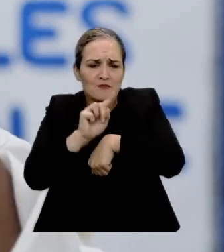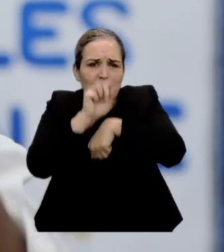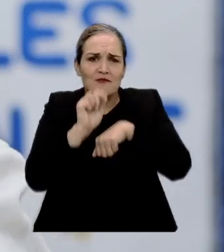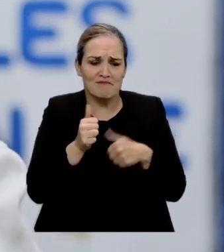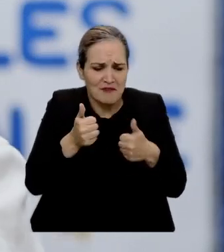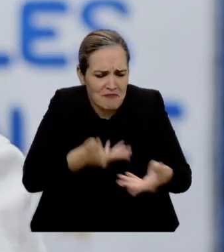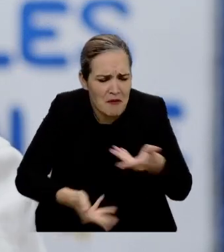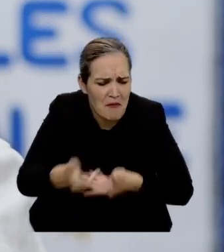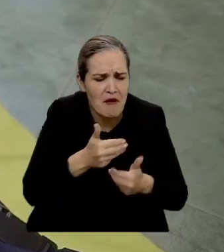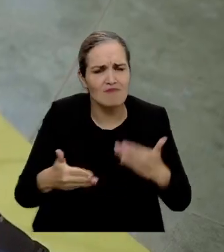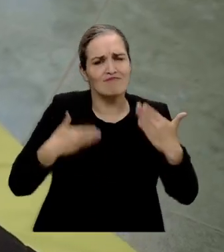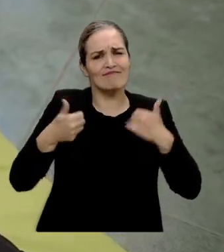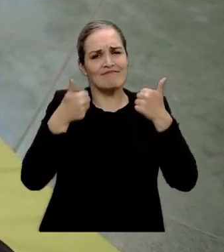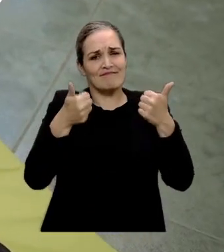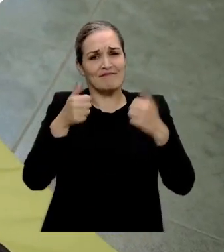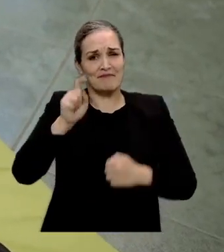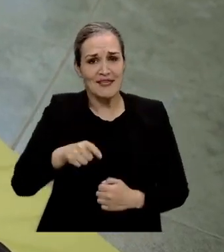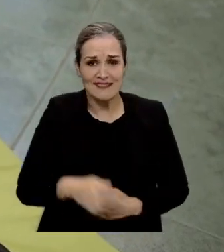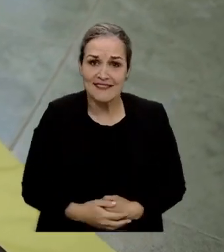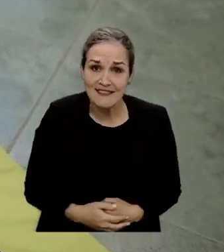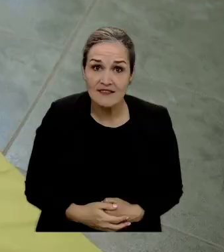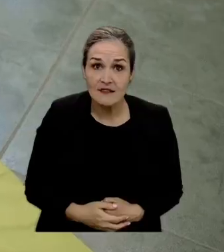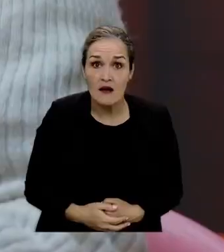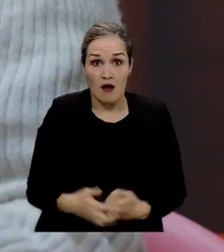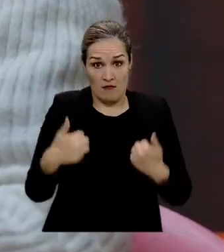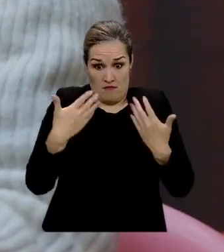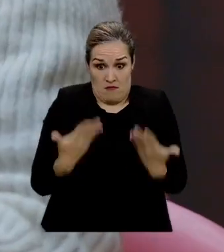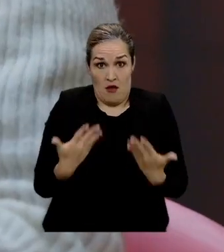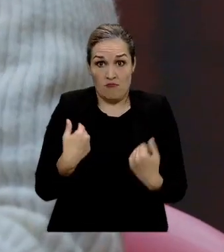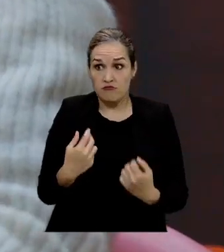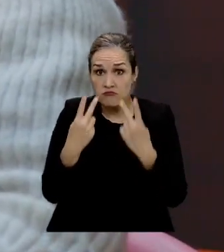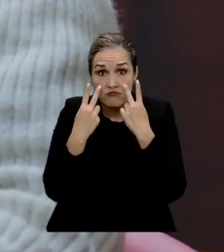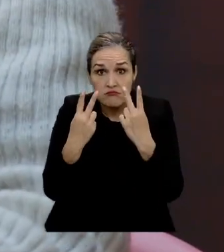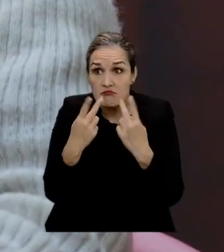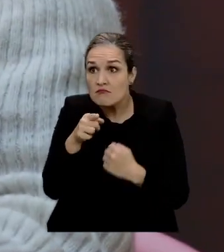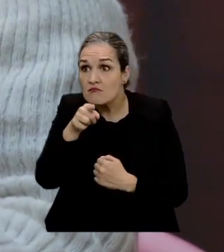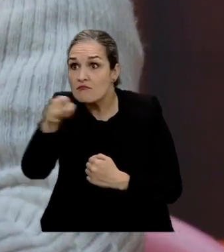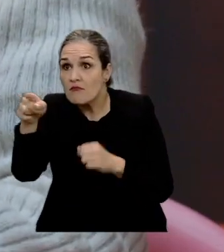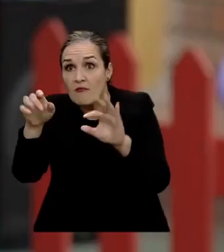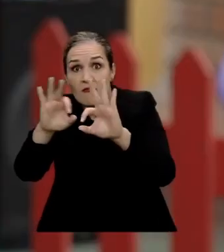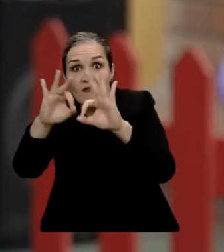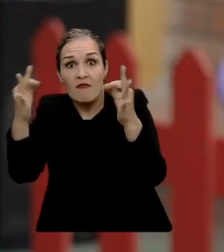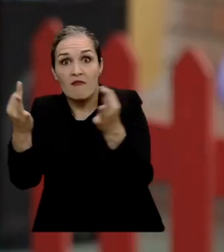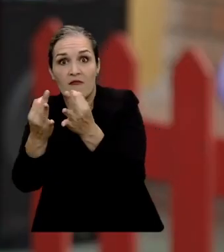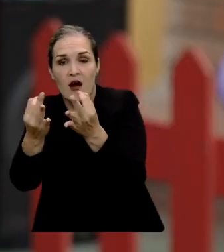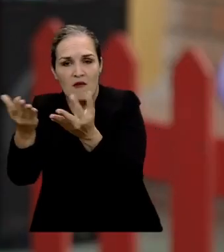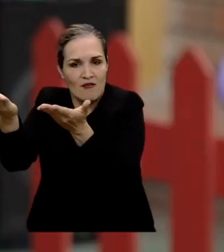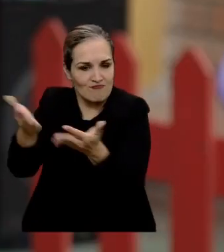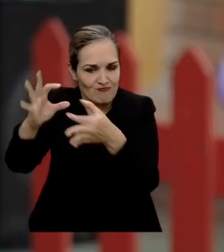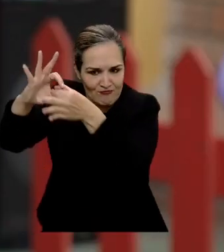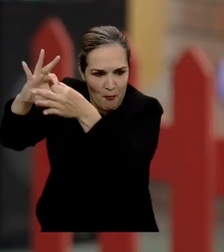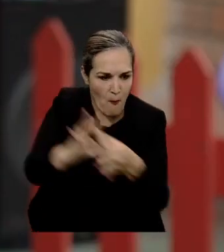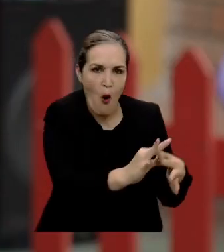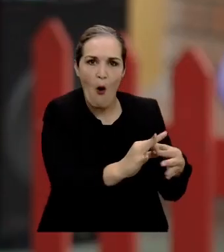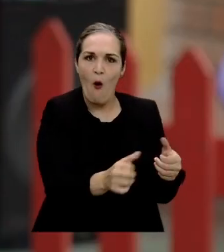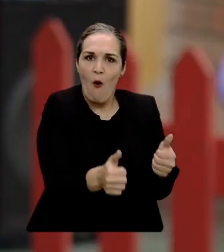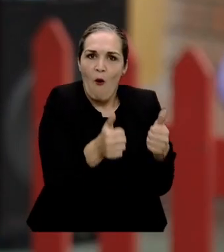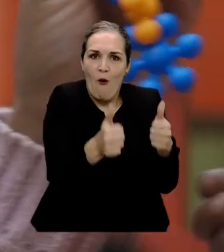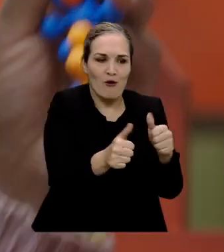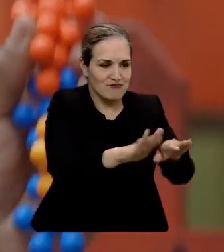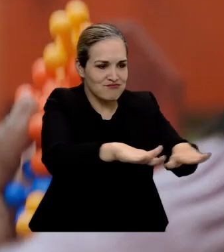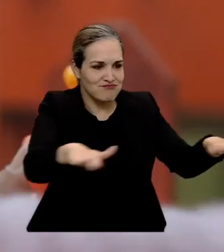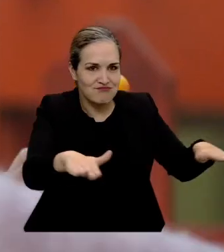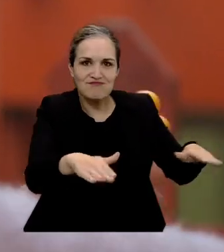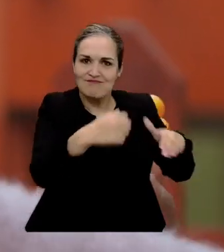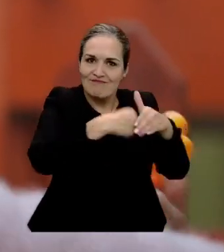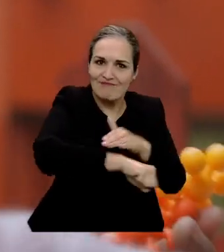que lo disfrute el niño. Generan aparentemente un vínculo muy fuerte, muy emocional con sus niños. Se